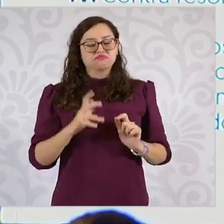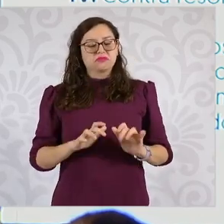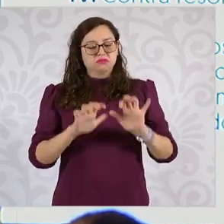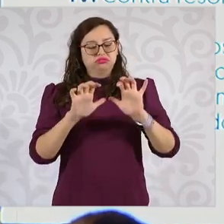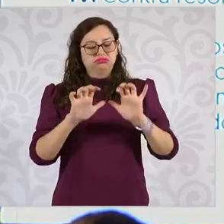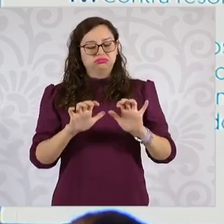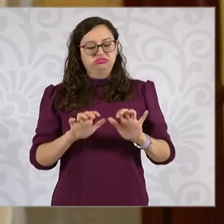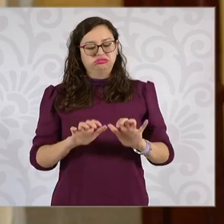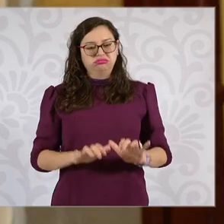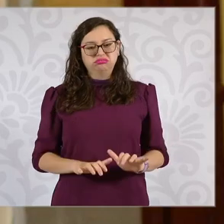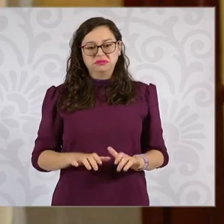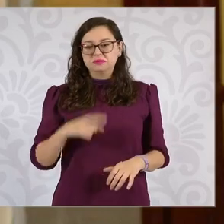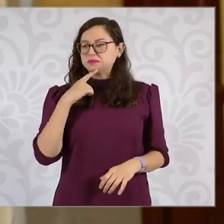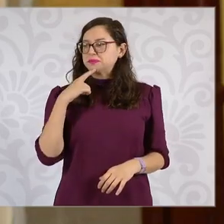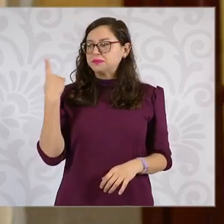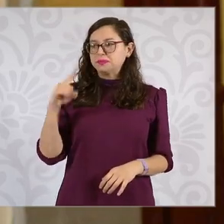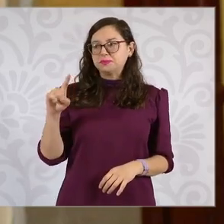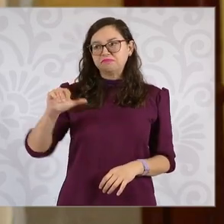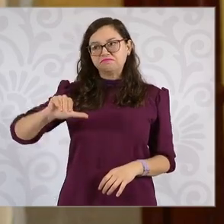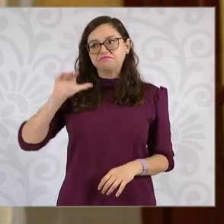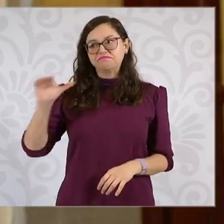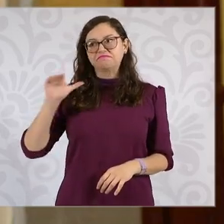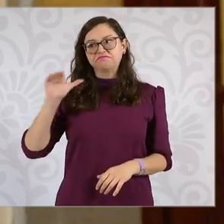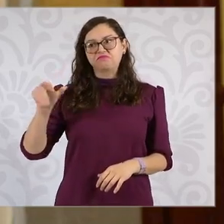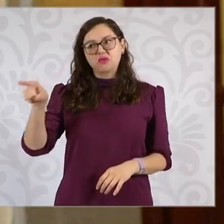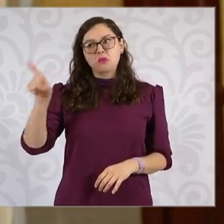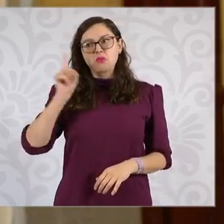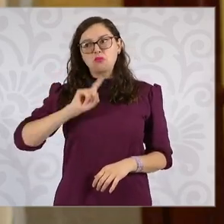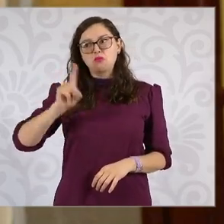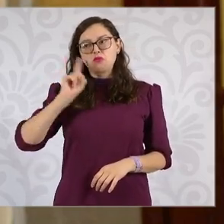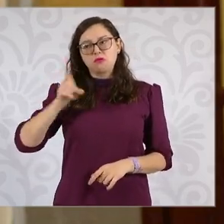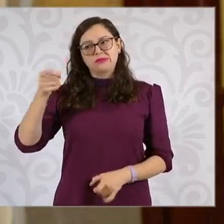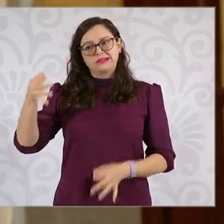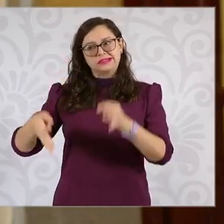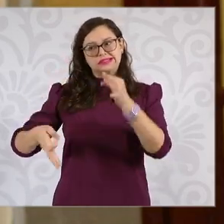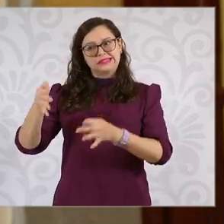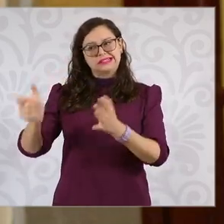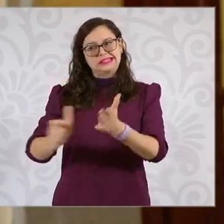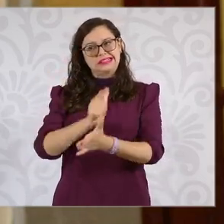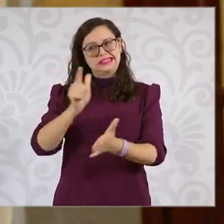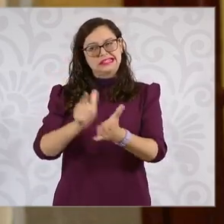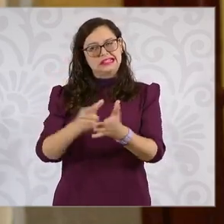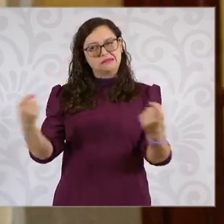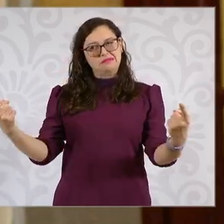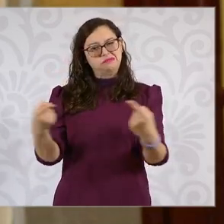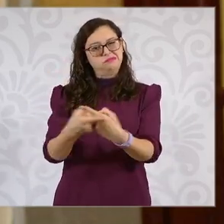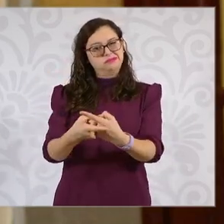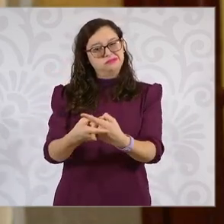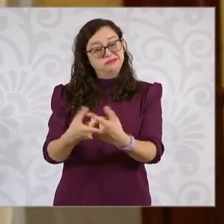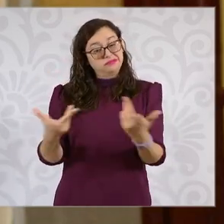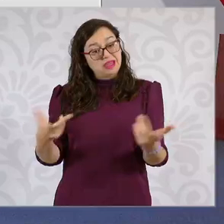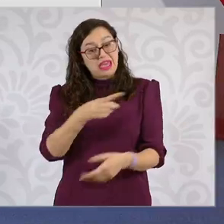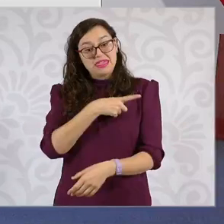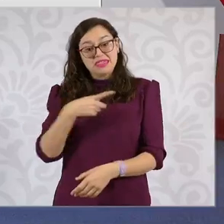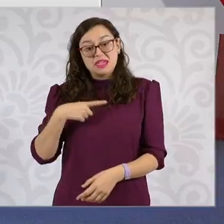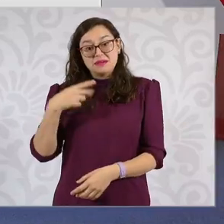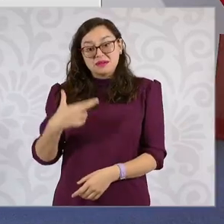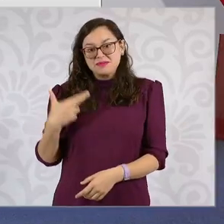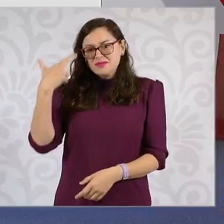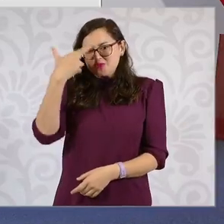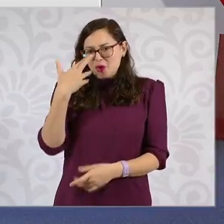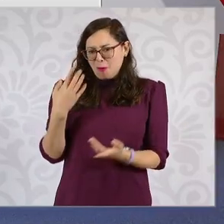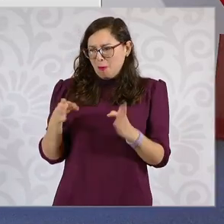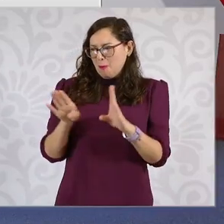hacer esta notificación para que se revise cómo una jueza violando